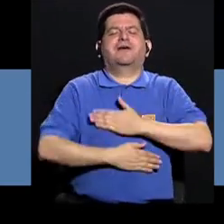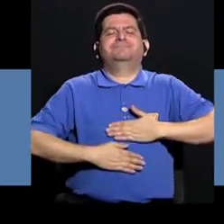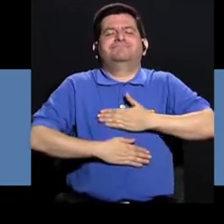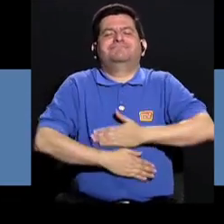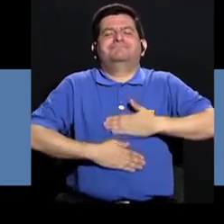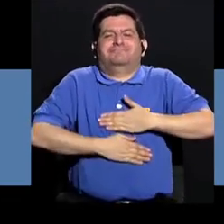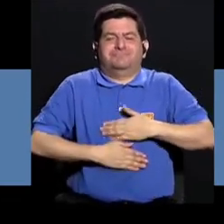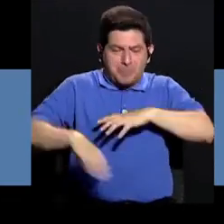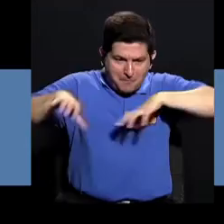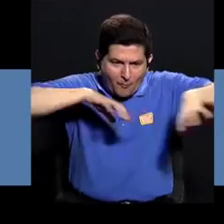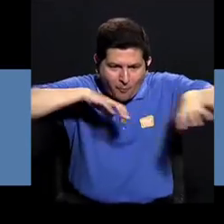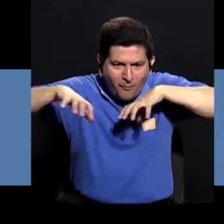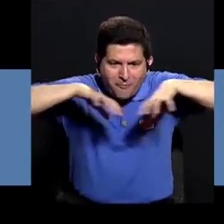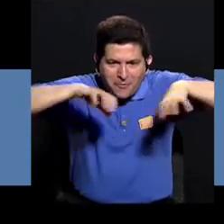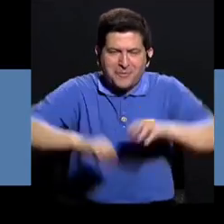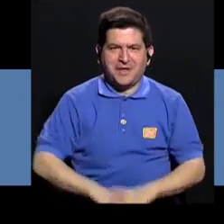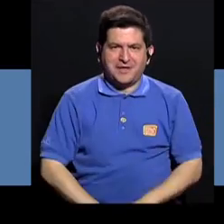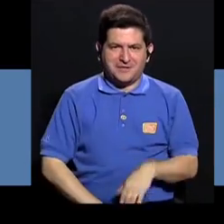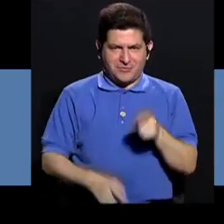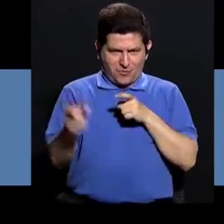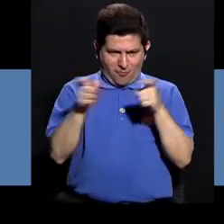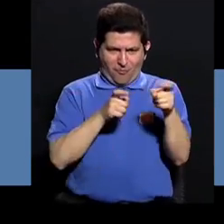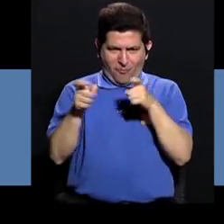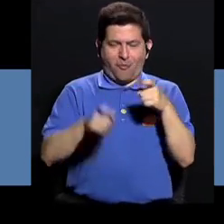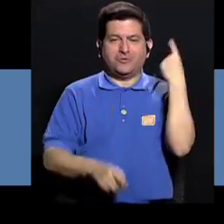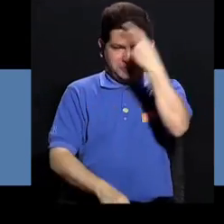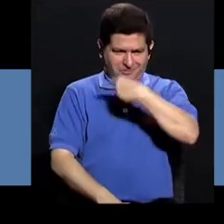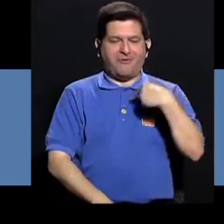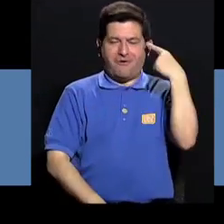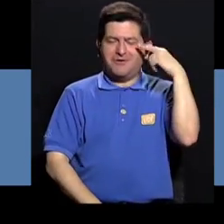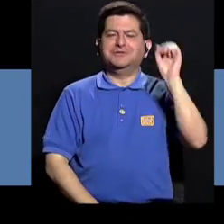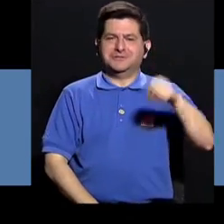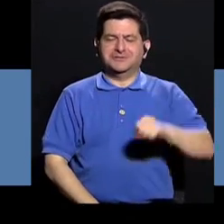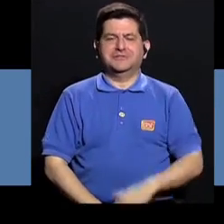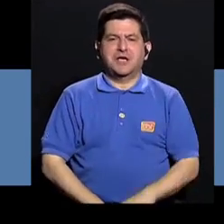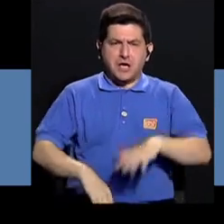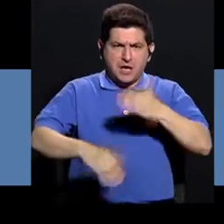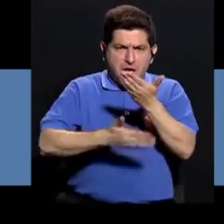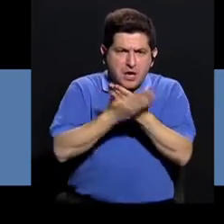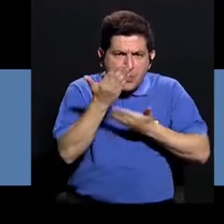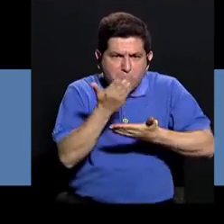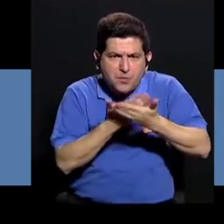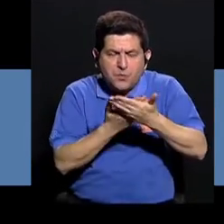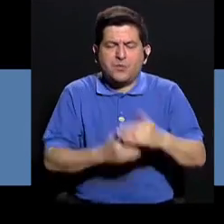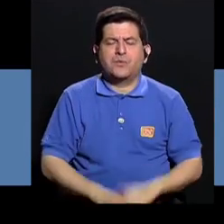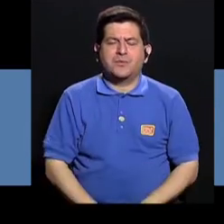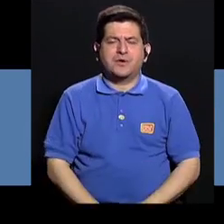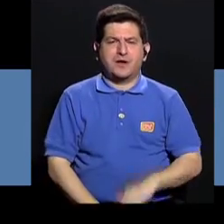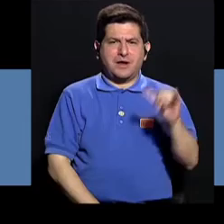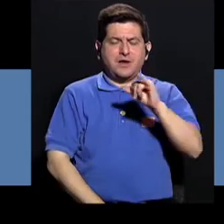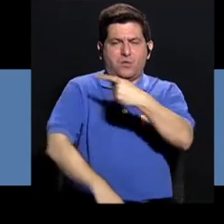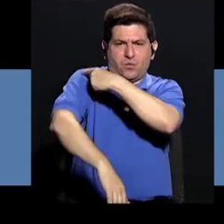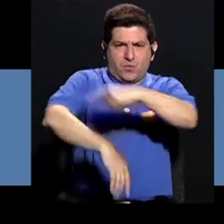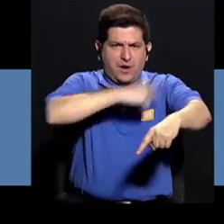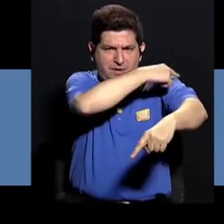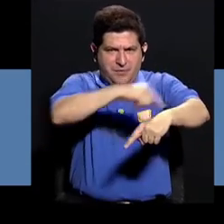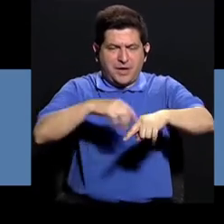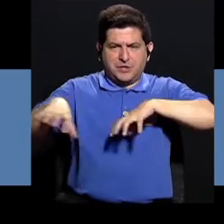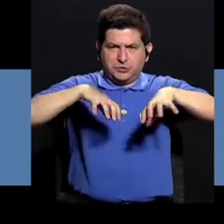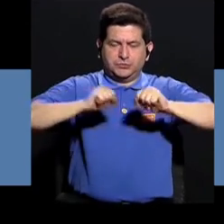disfruta, se mueve más, está controlando un poco más la cabeza y mueve más lo que son extremidades superiores.